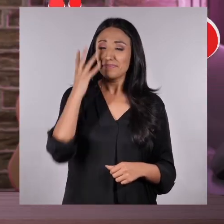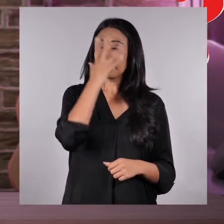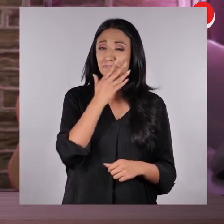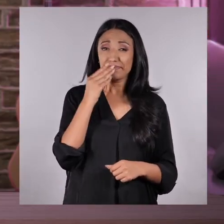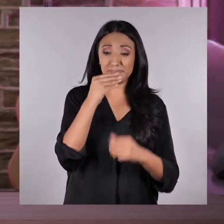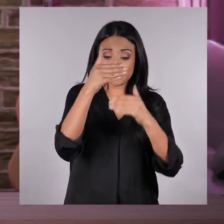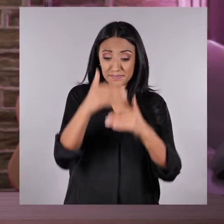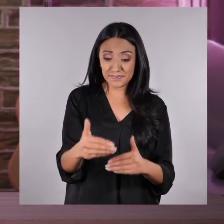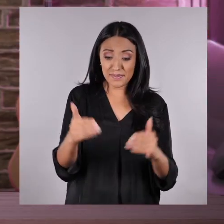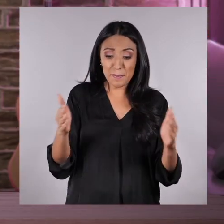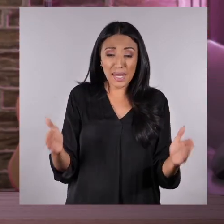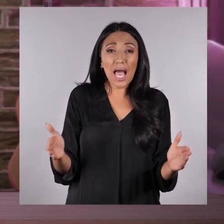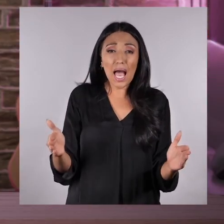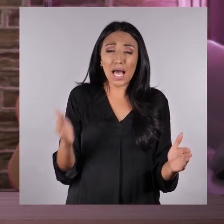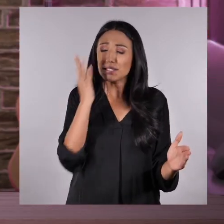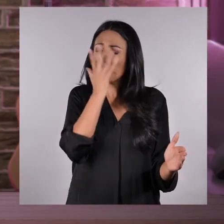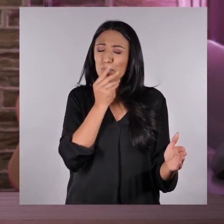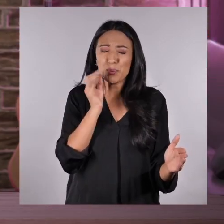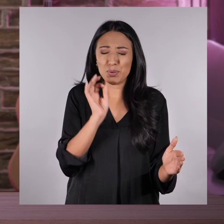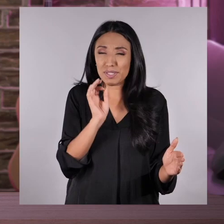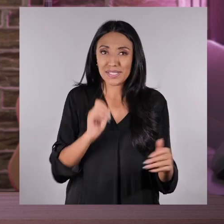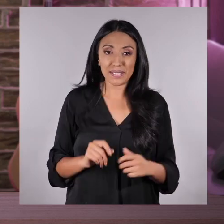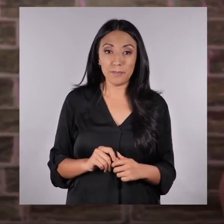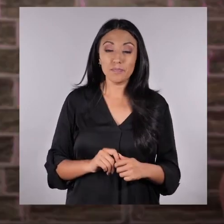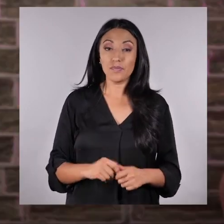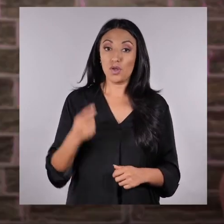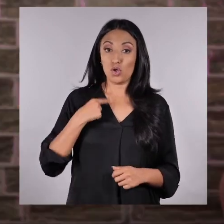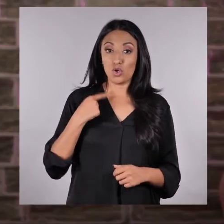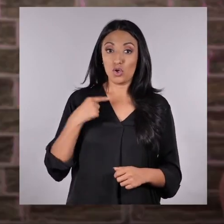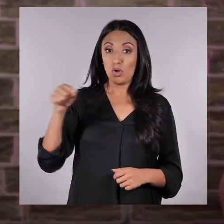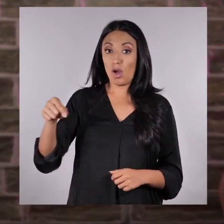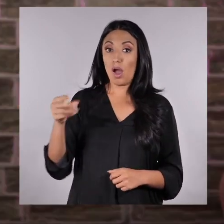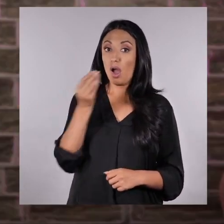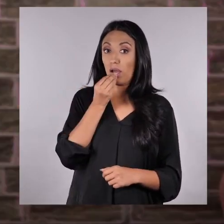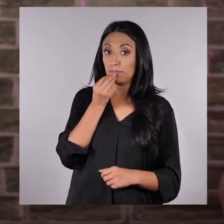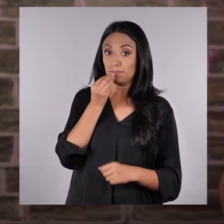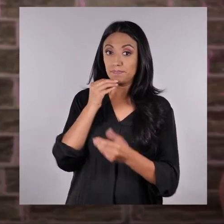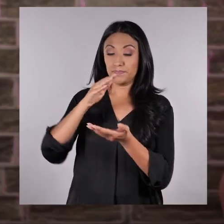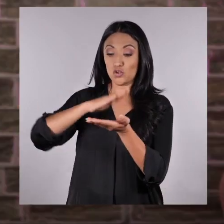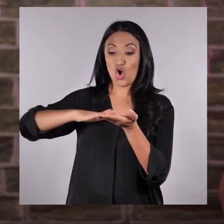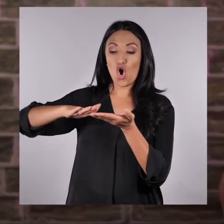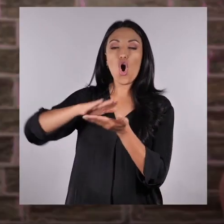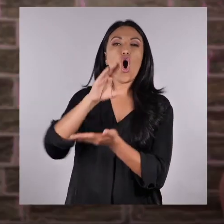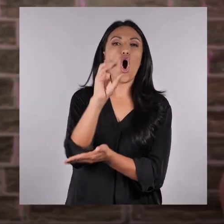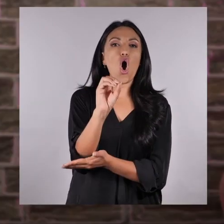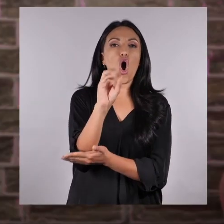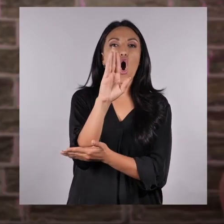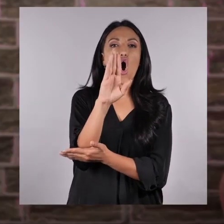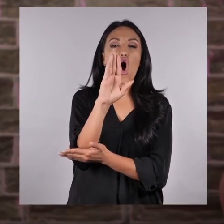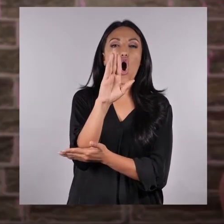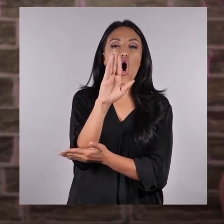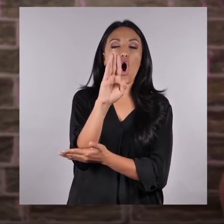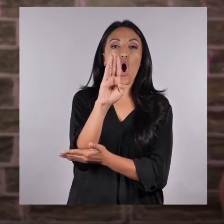¡Qué bonito que está todo esto! Tengo aquí obleítas con dulce de leche,